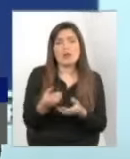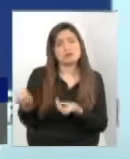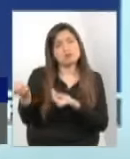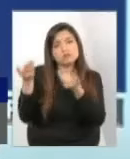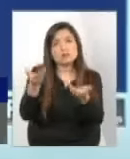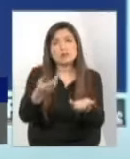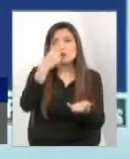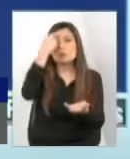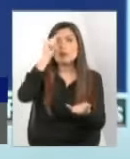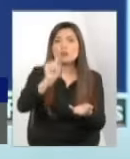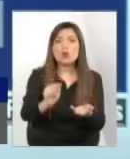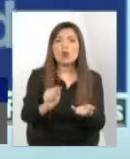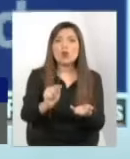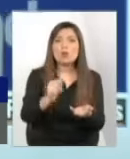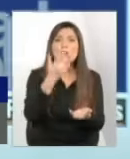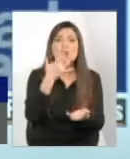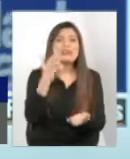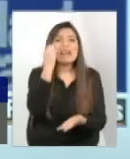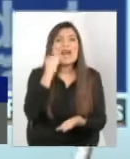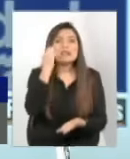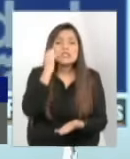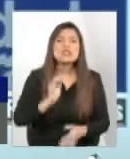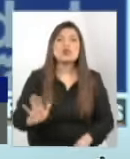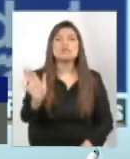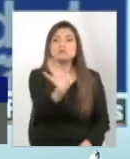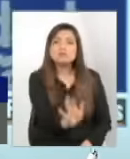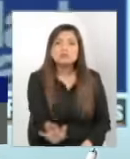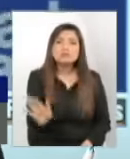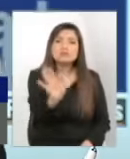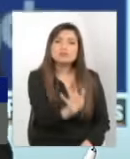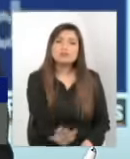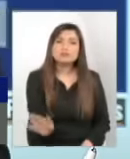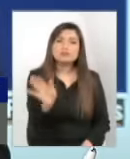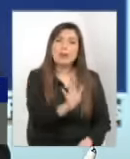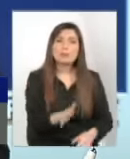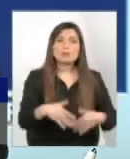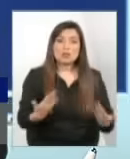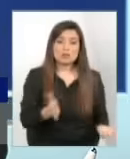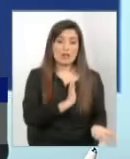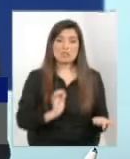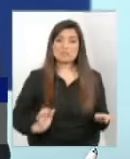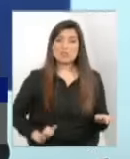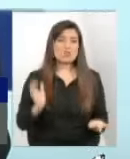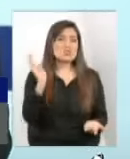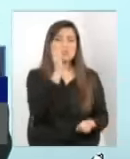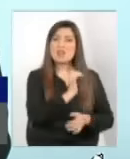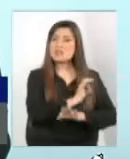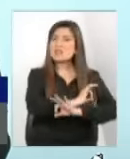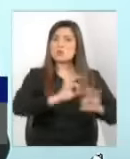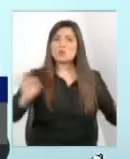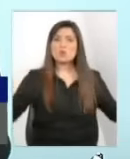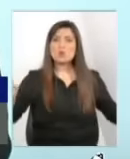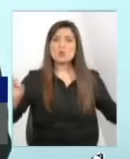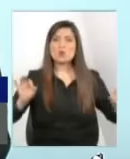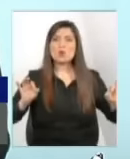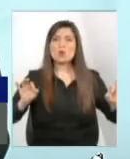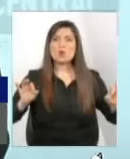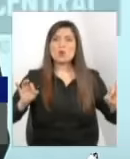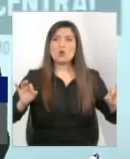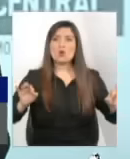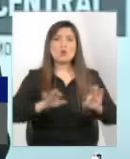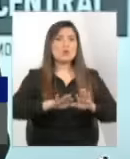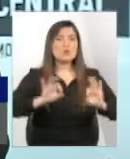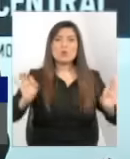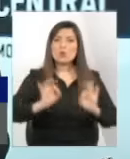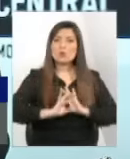pero estaba allá más porque tenía mucho cariño había sido toda la vida ahí pero nuestro estado no tiene ninguna cama de día ninguna plaza en el